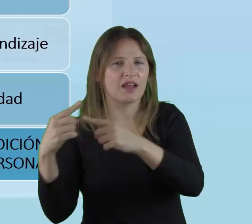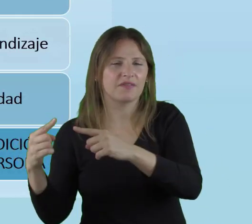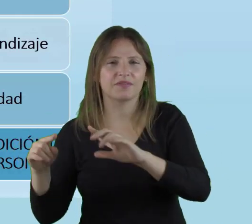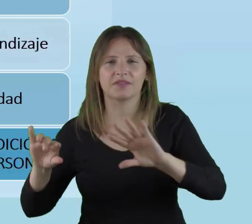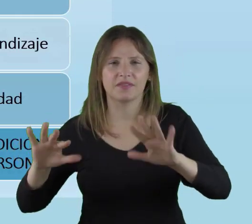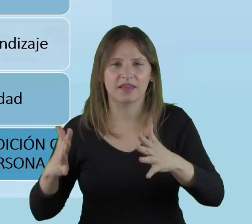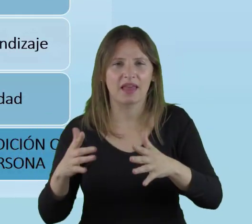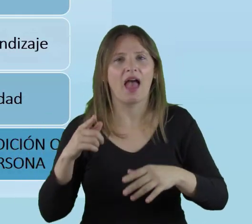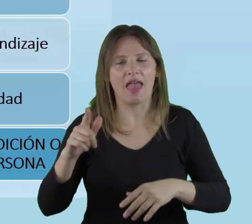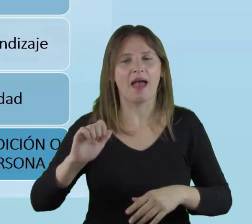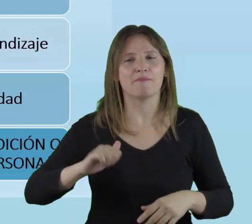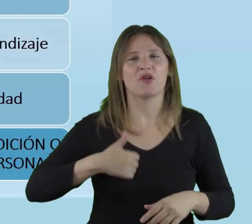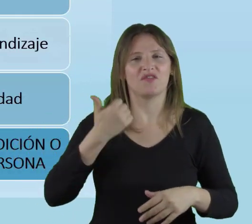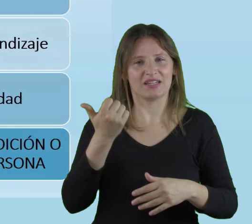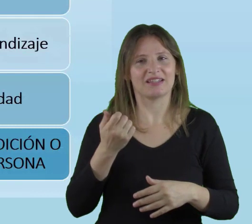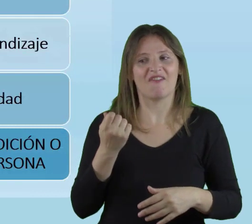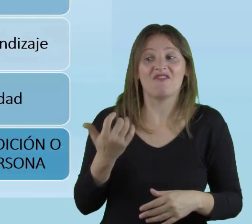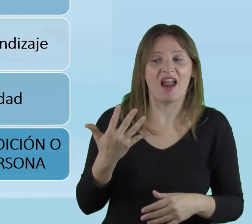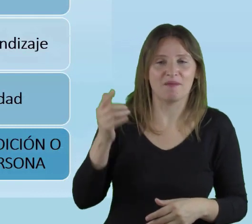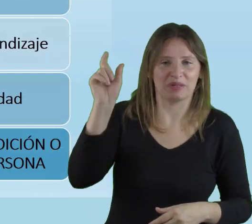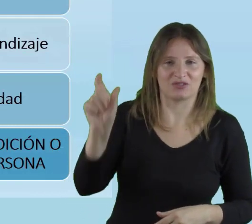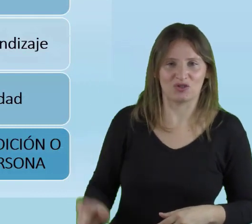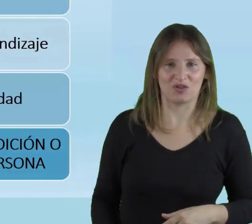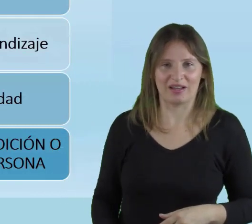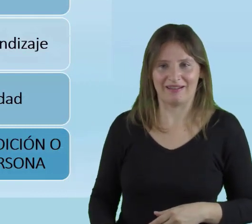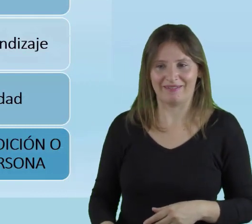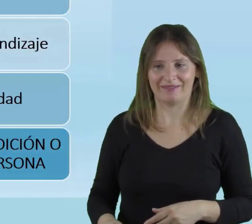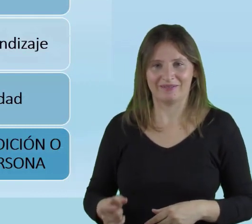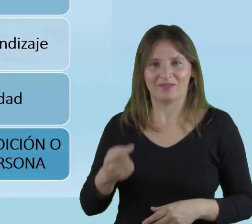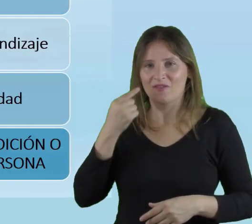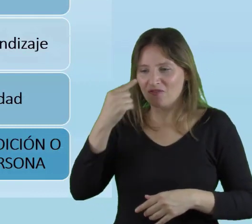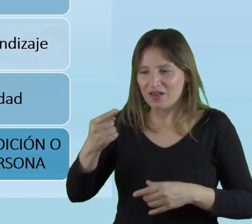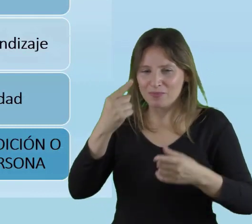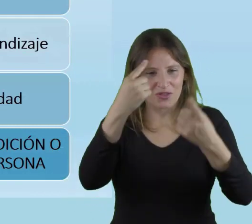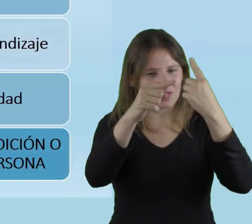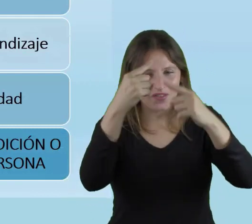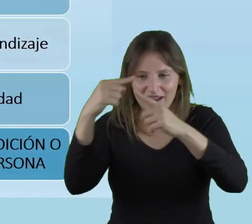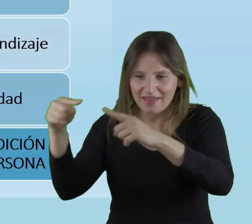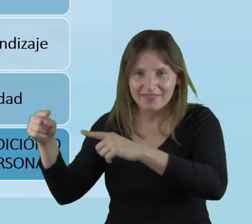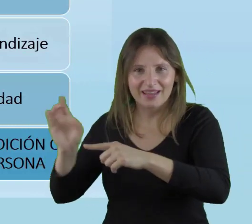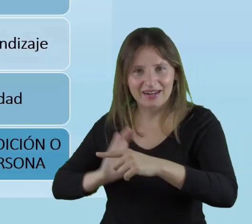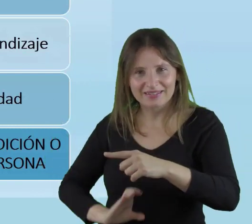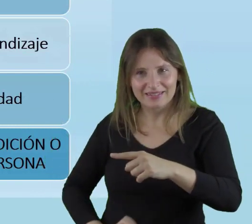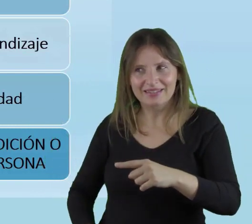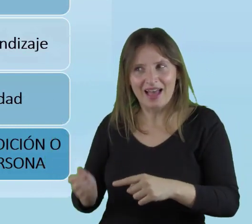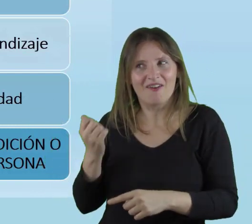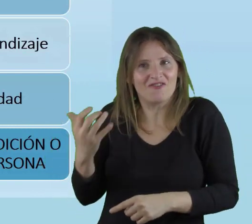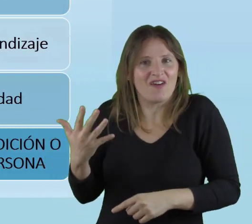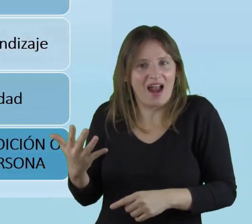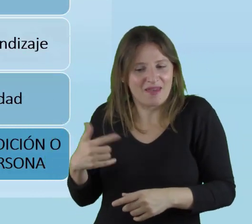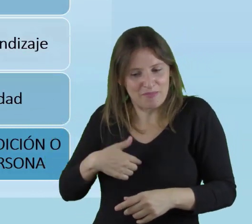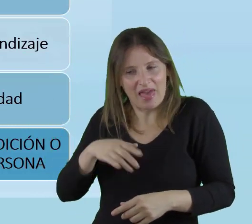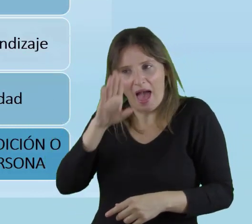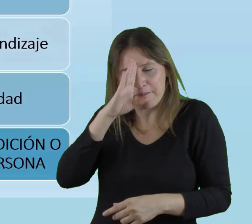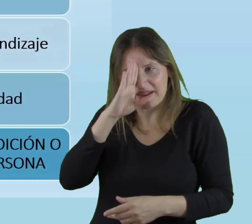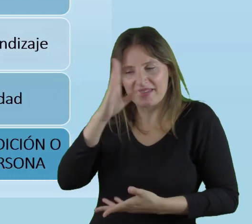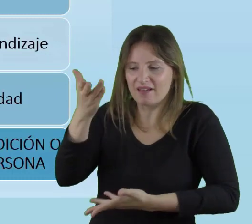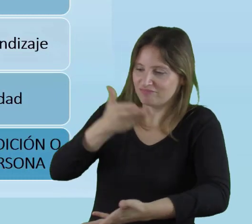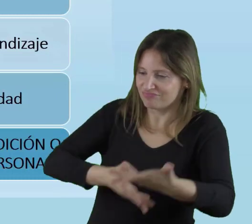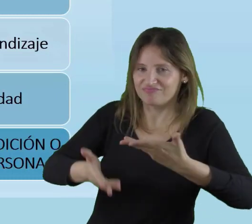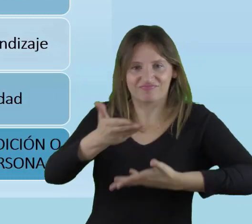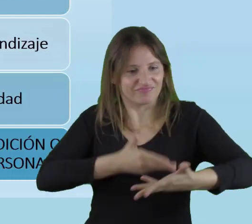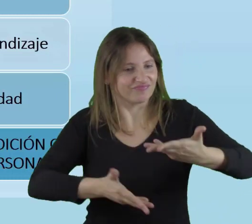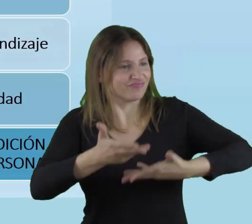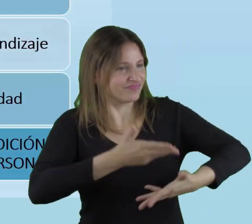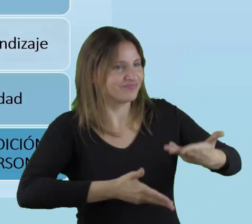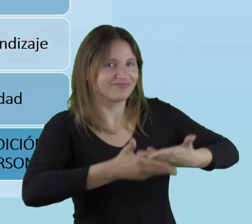diferencias está la riqueza humana. Solo en las diferencias nosotros podemos decir que nos vamos a nutrir